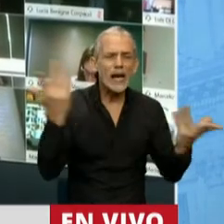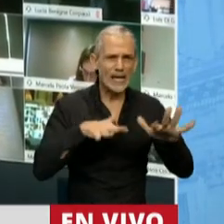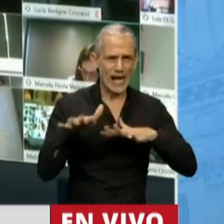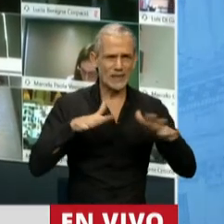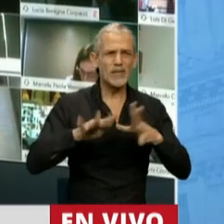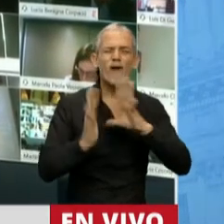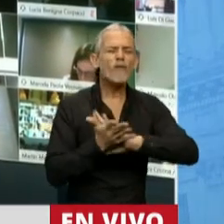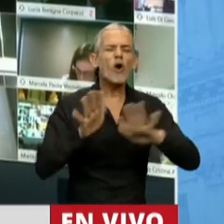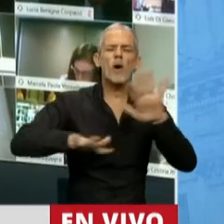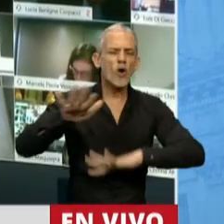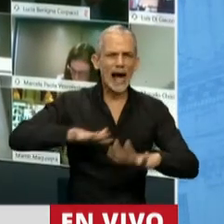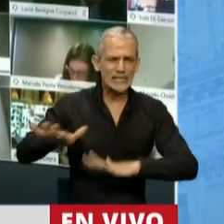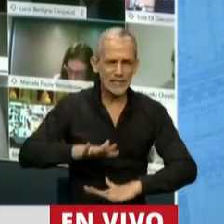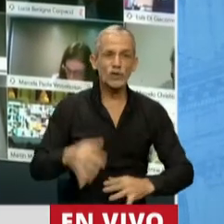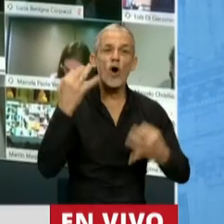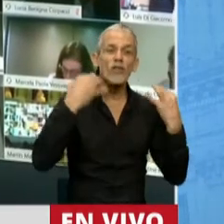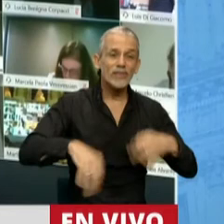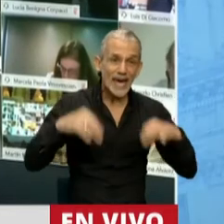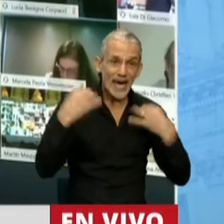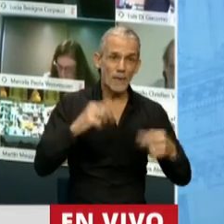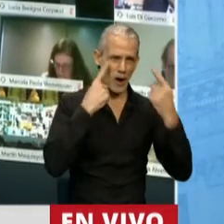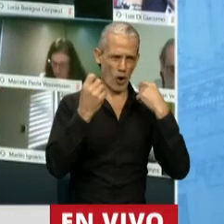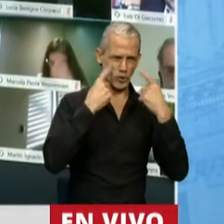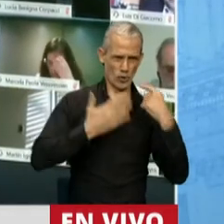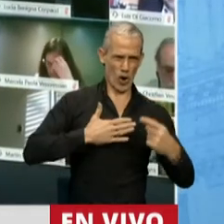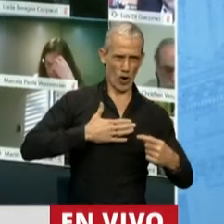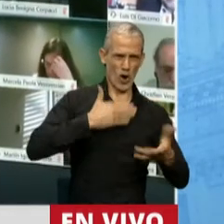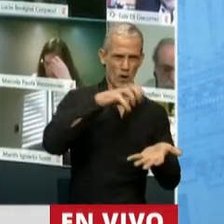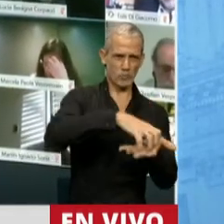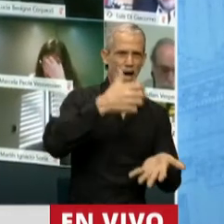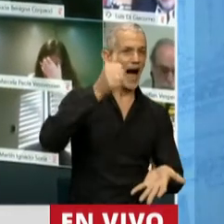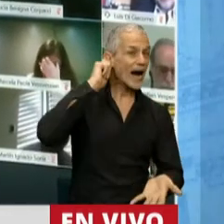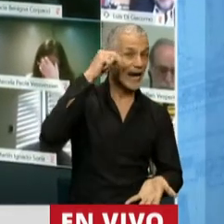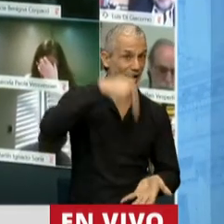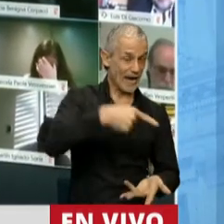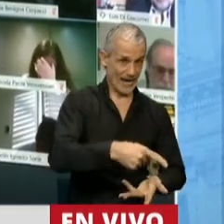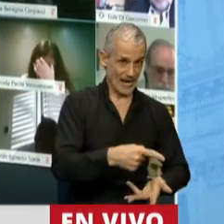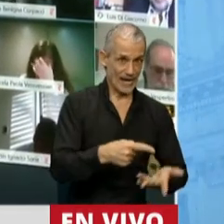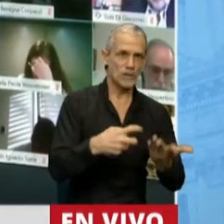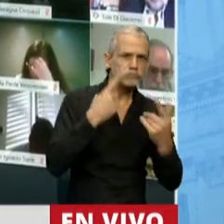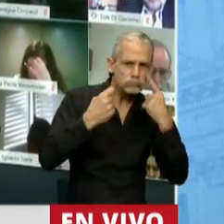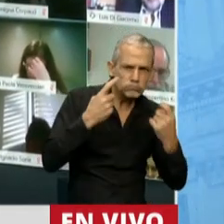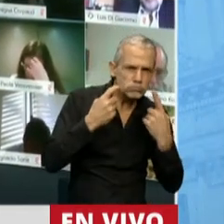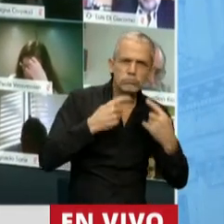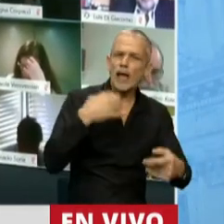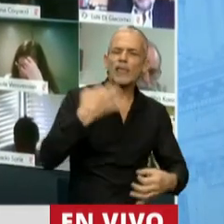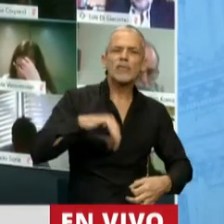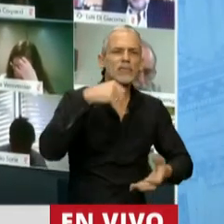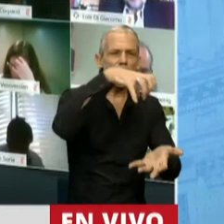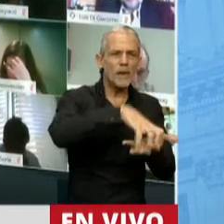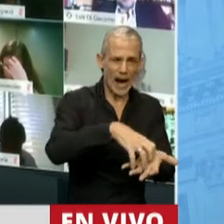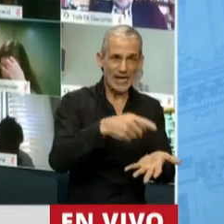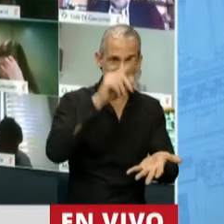su modalidad de organización, está sujeta al control de la AGN. Siempre interviene la AGN cuando hay